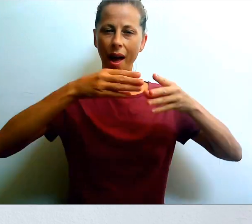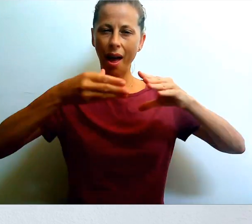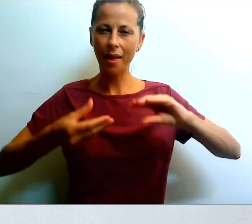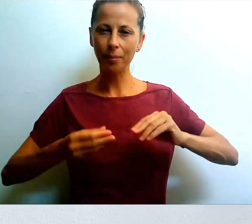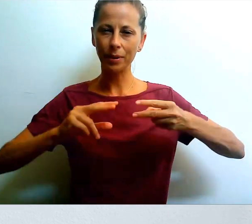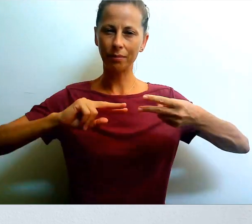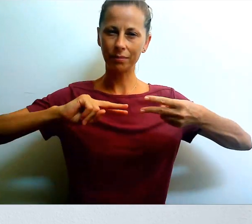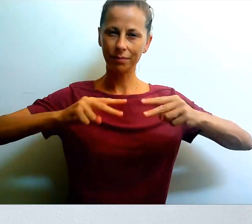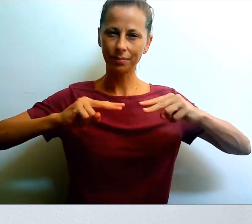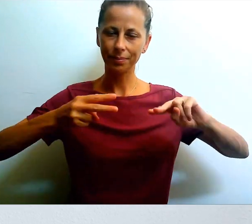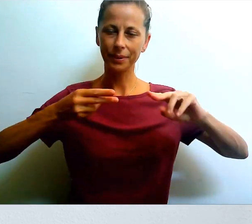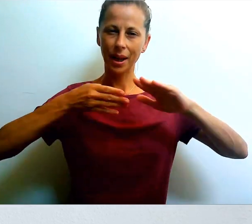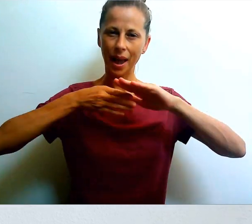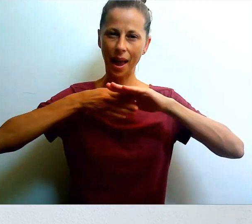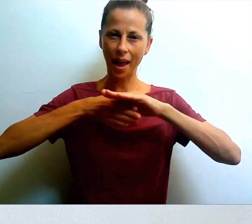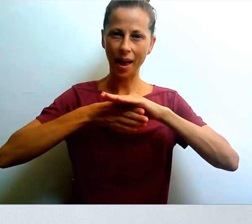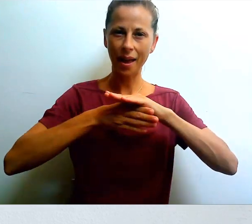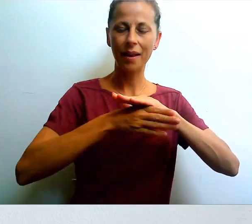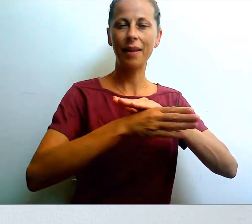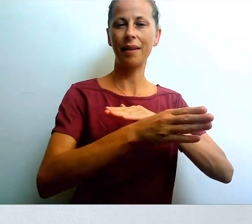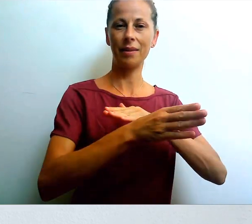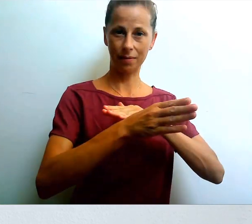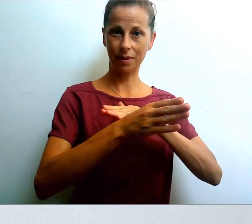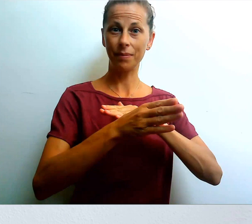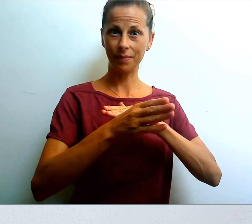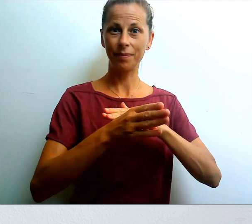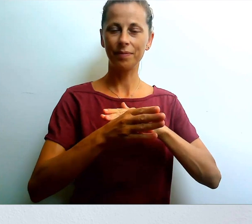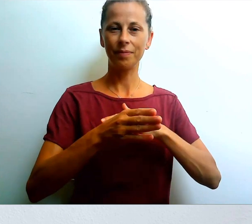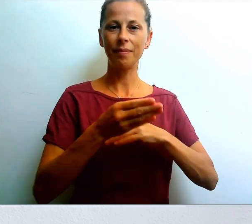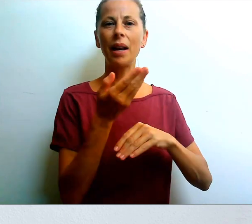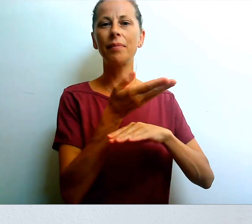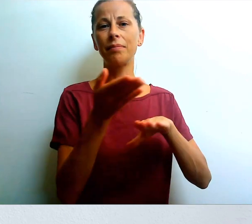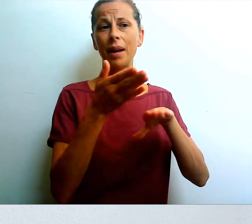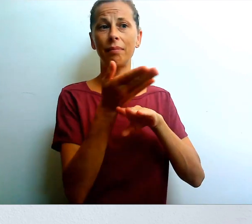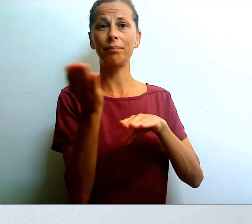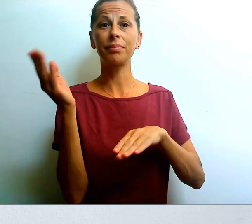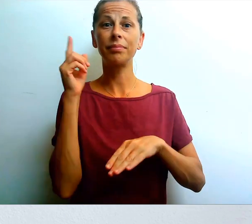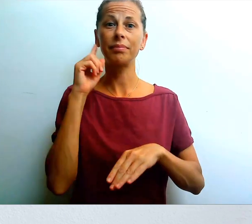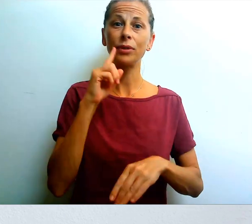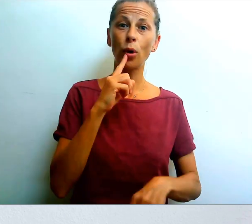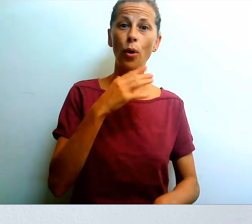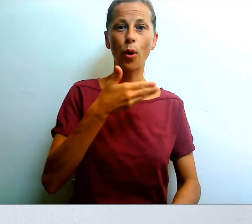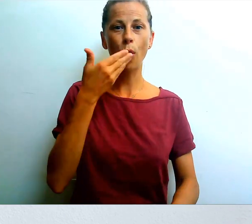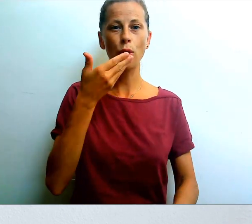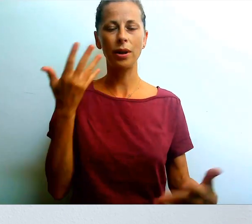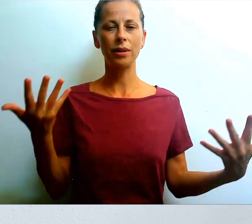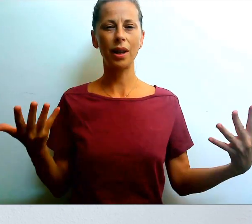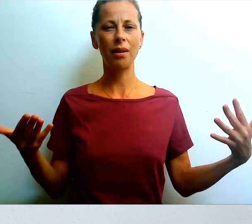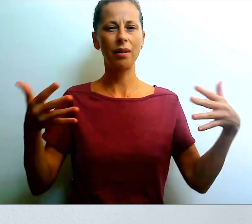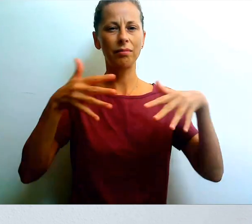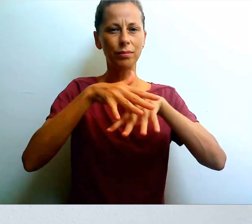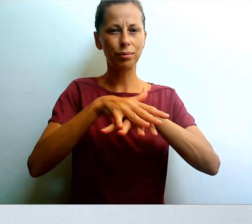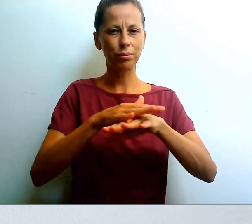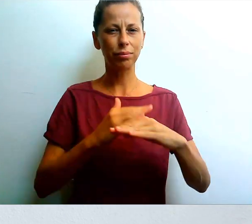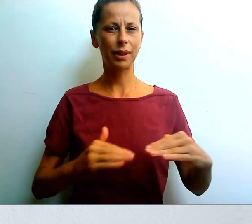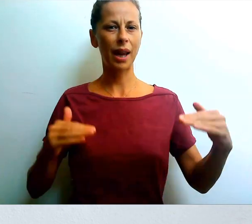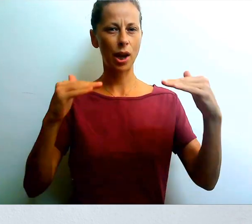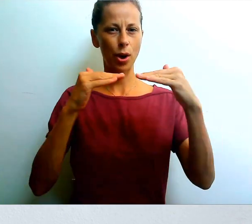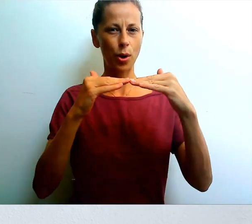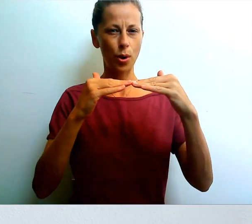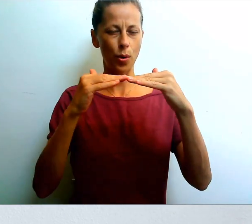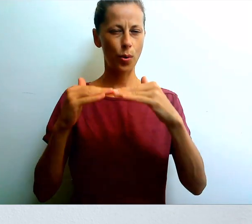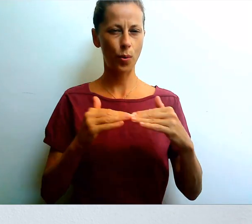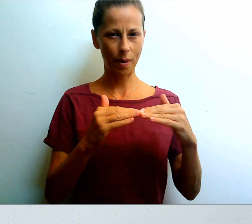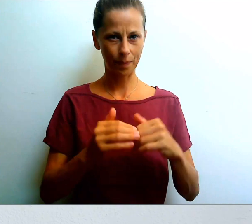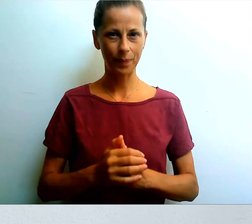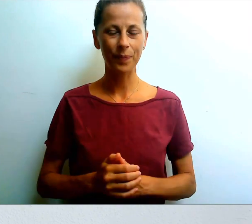aquellas personas sordas que necesiten de su trabajo, de su interpretación y así poder adaptar el retiro y